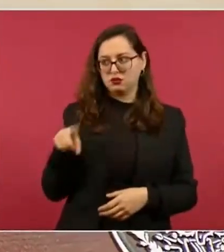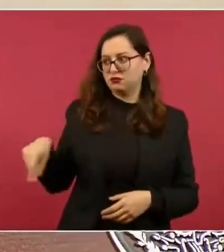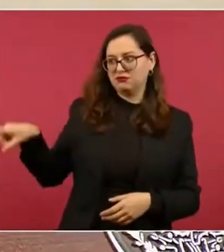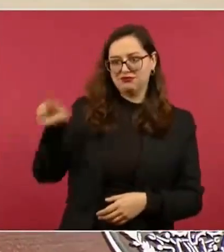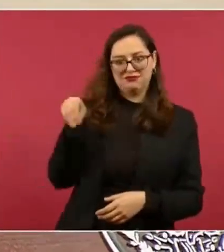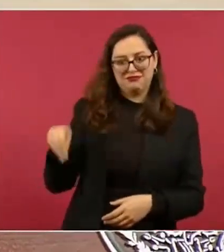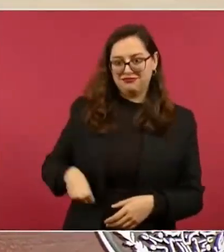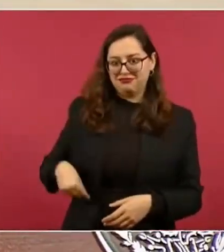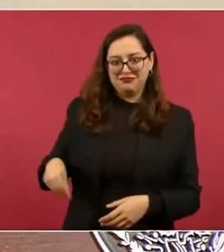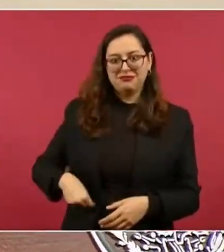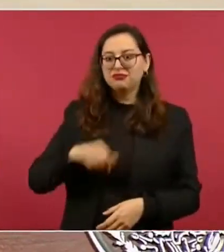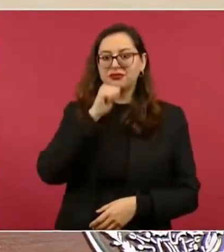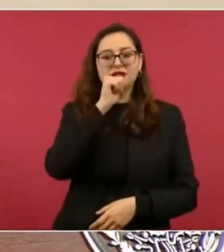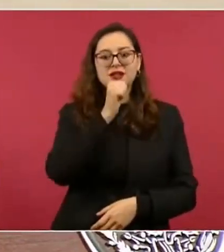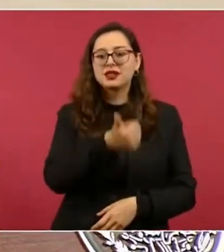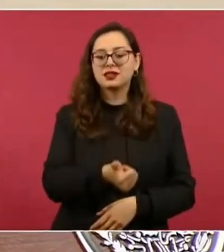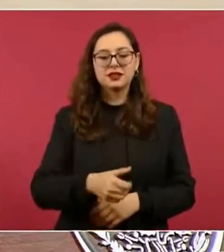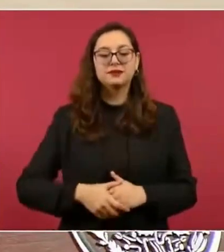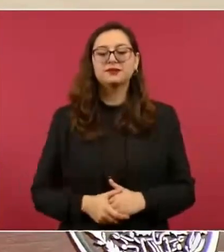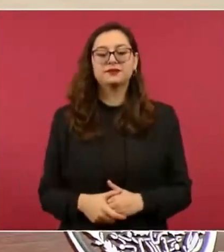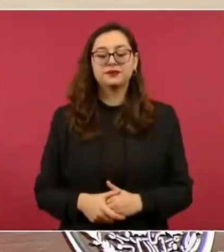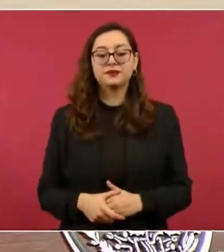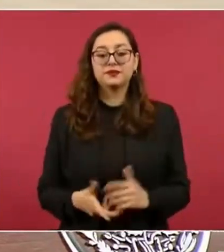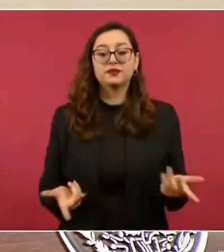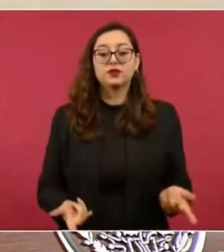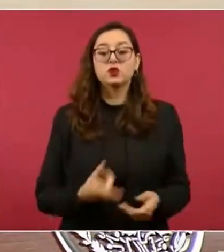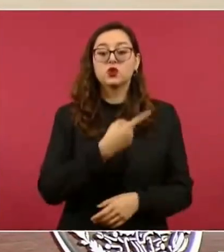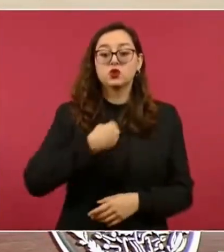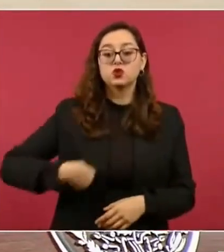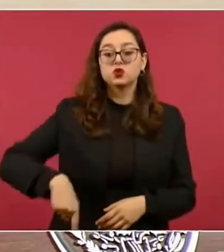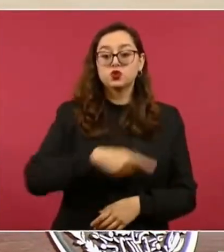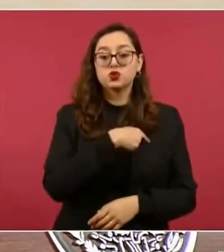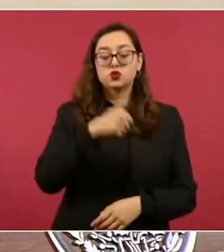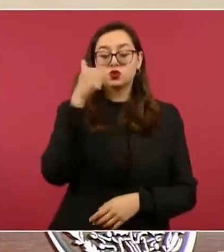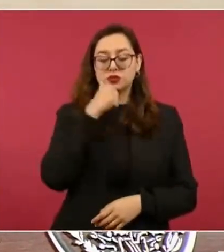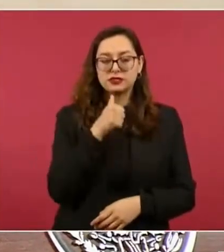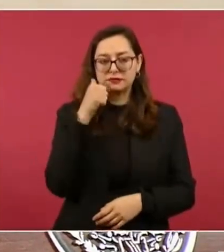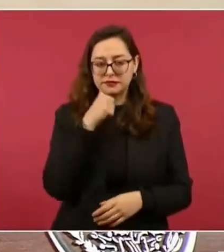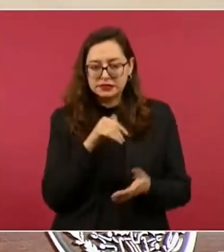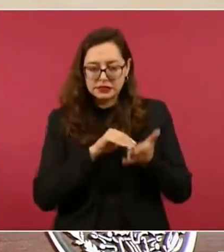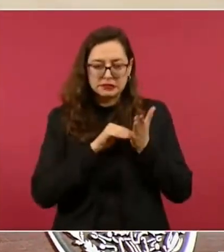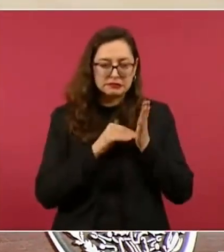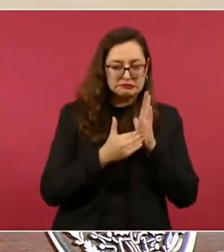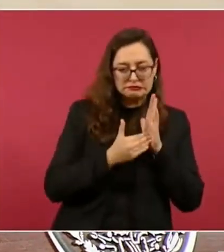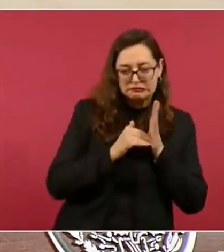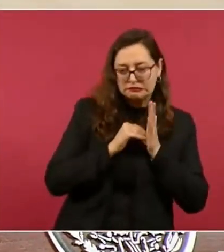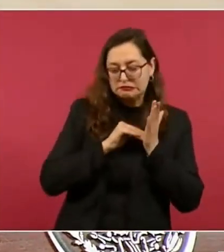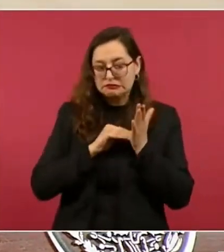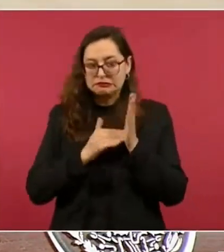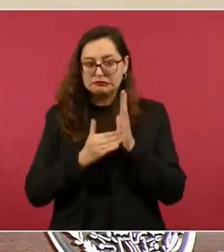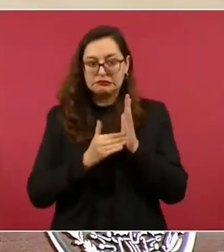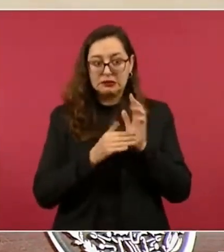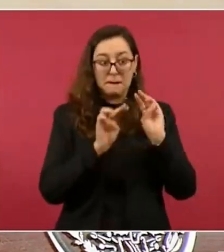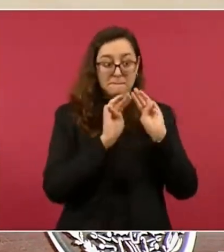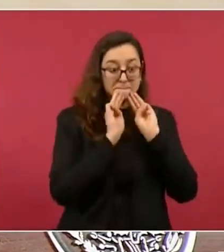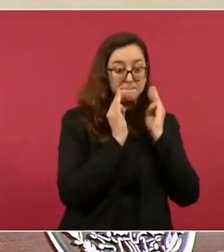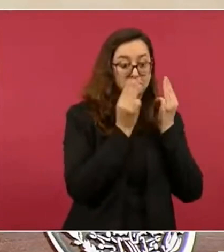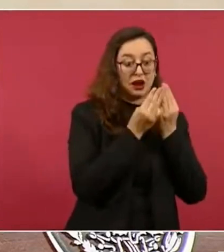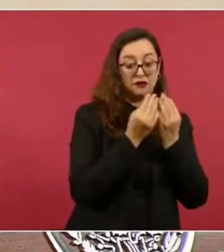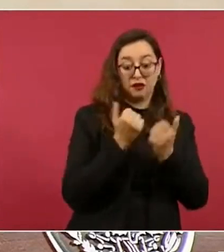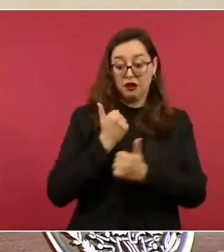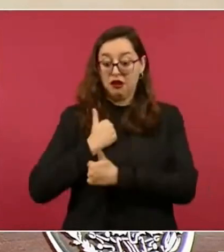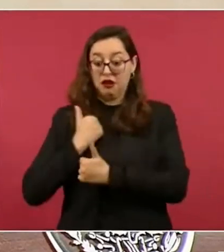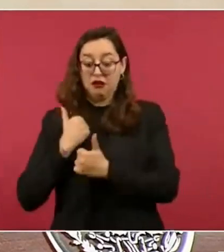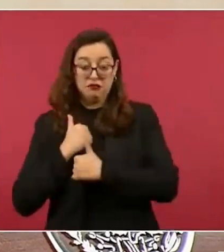Entonces, procuramos que en los enfrentamientos no se abuse